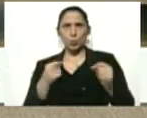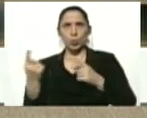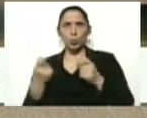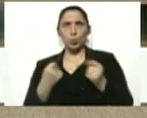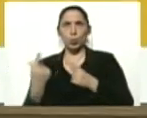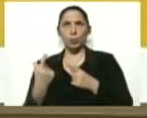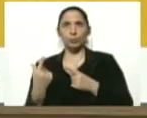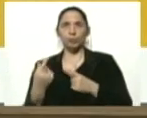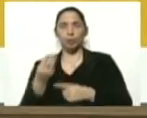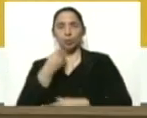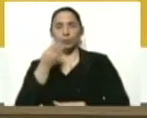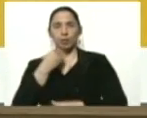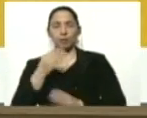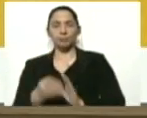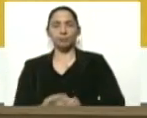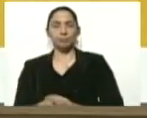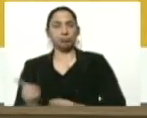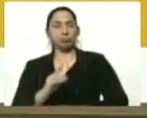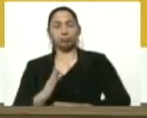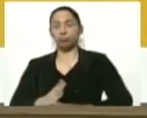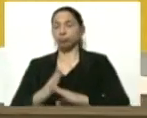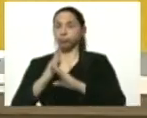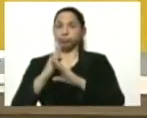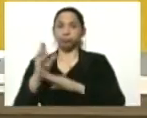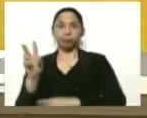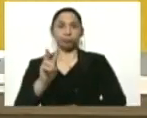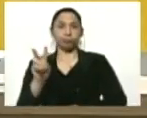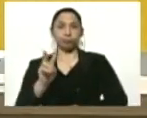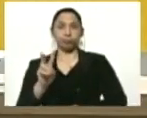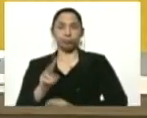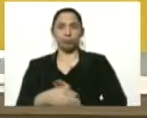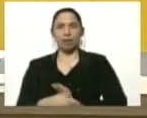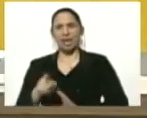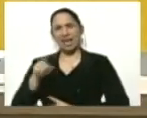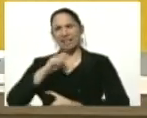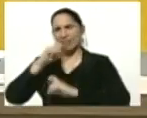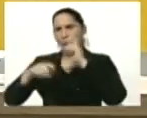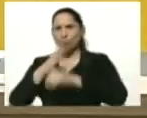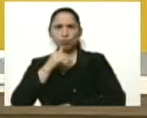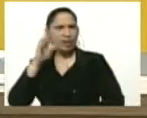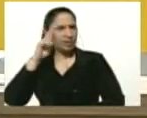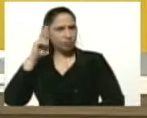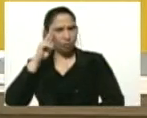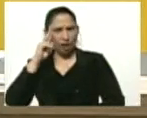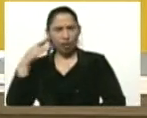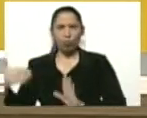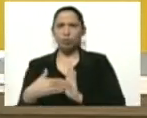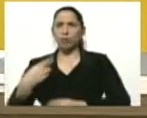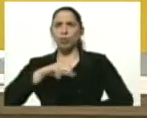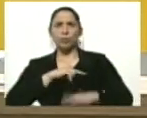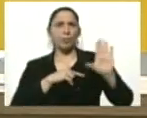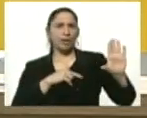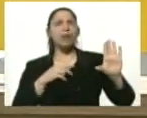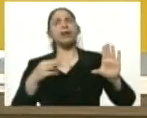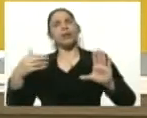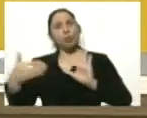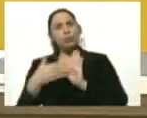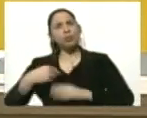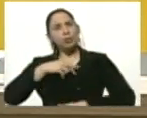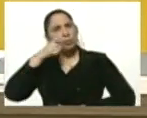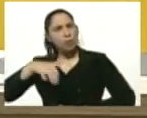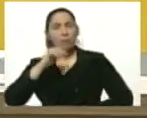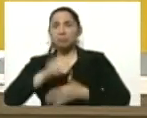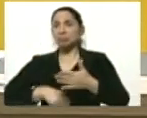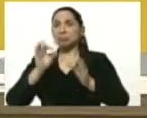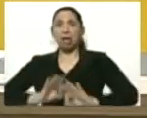los alimentos. Nada ha detenido a Venezuela. Ese odio irracional contra nuestro país, contra nuestro pueblo sin